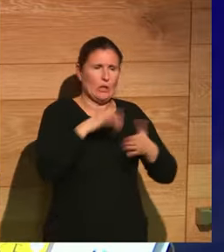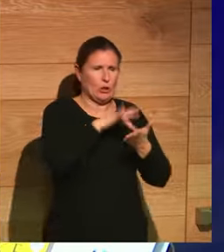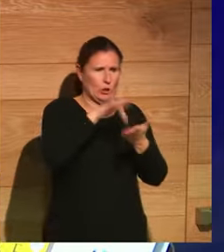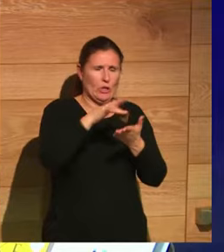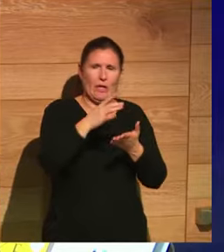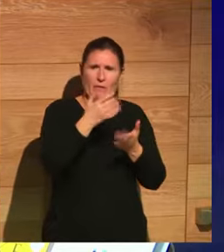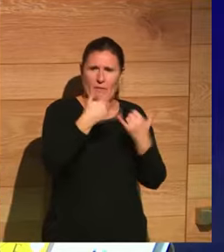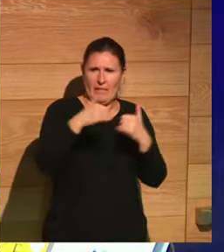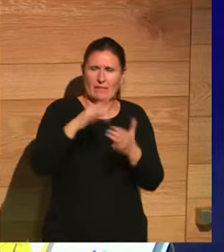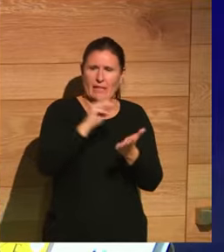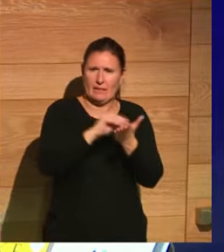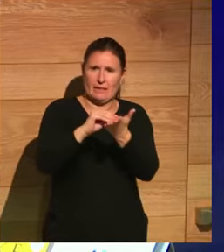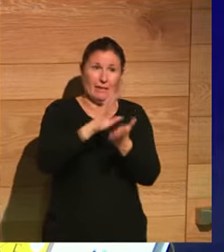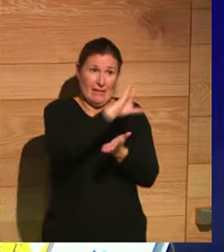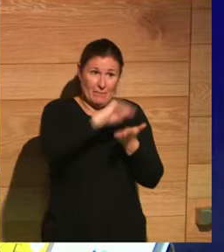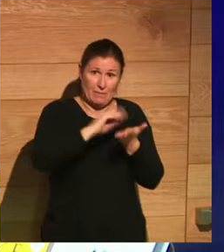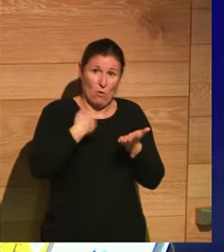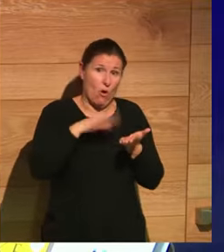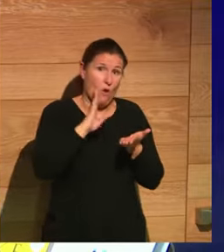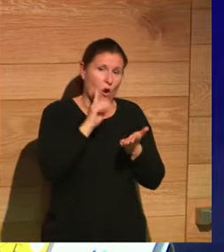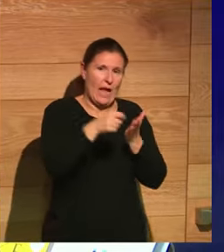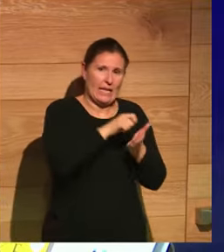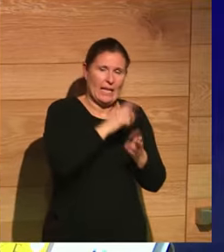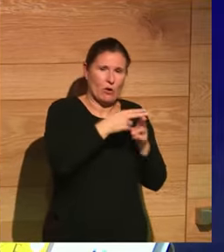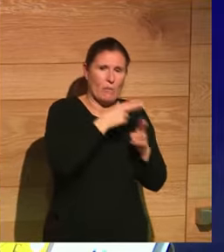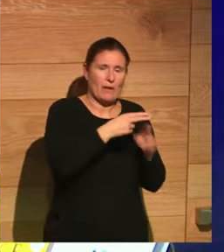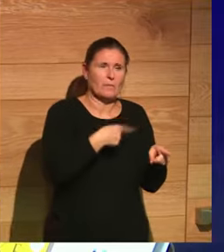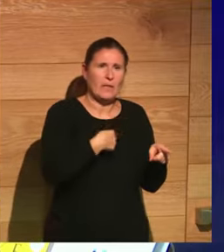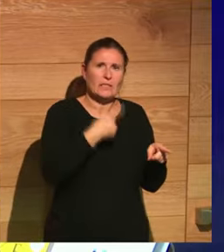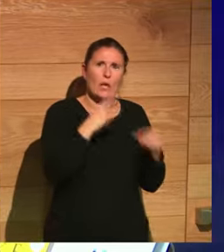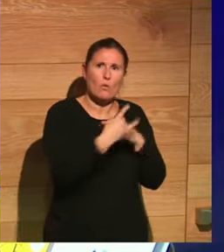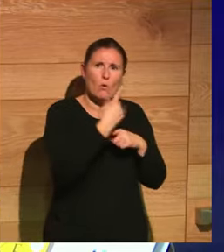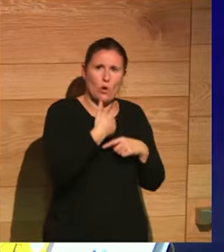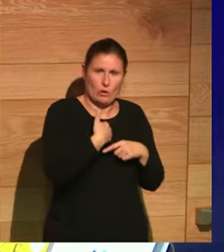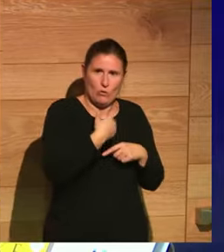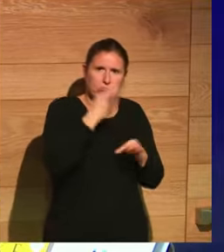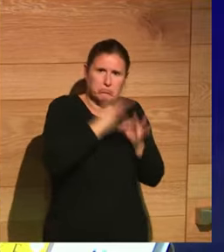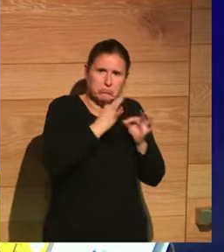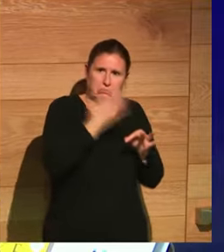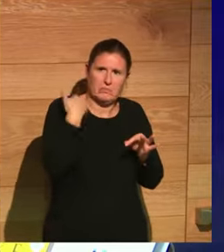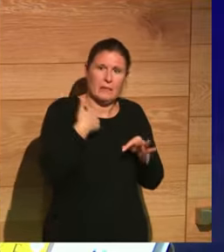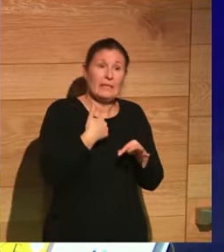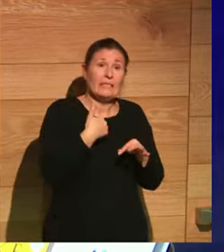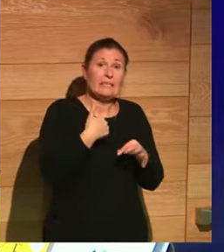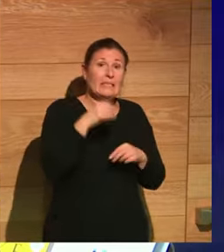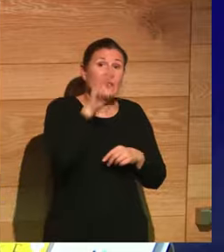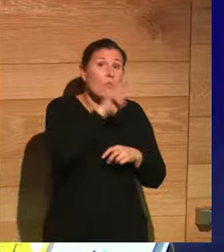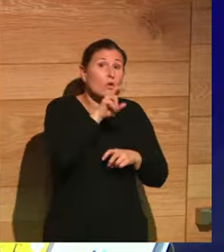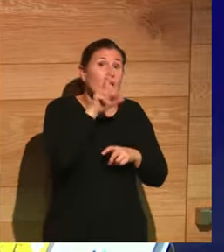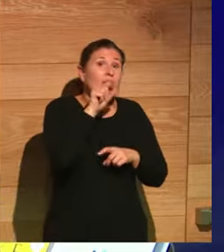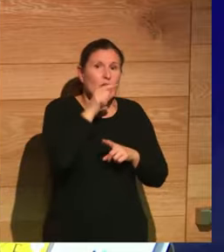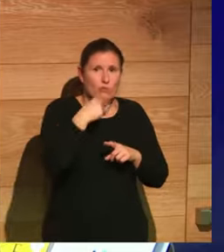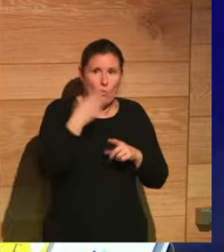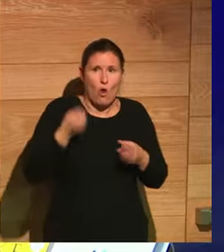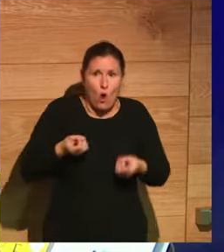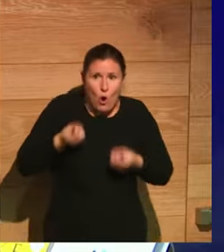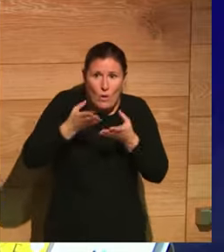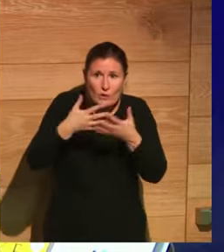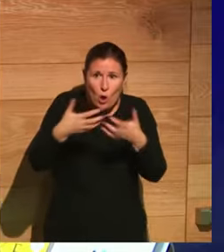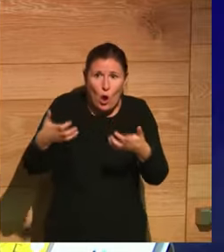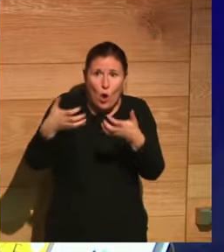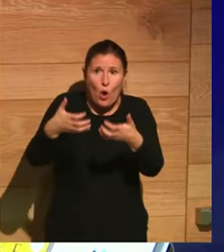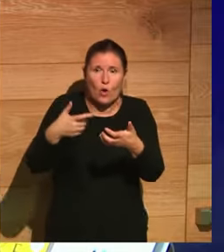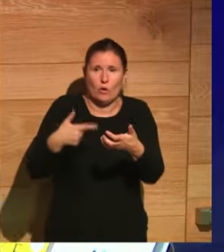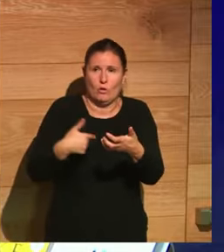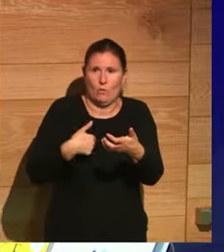y hay un bulo que yo ya digo me creía y si alguien busca en Twitter hace muchos años seguro que lo cuento como bulo o sea